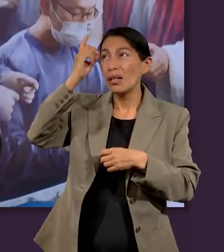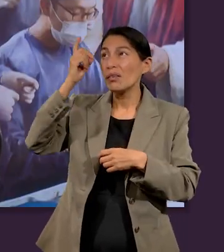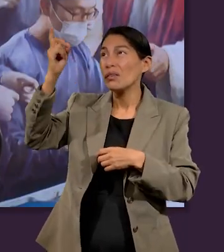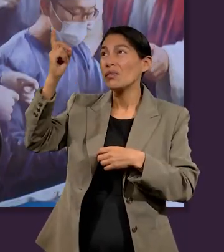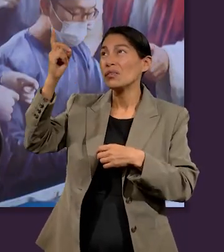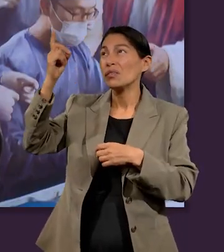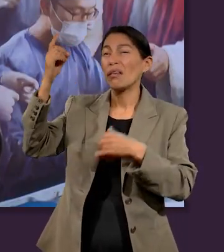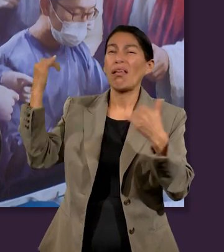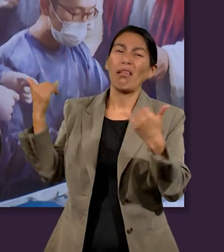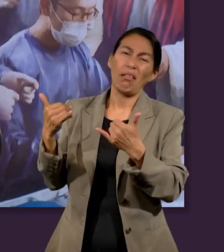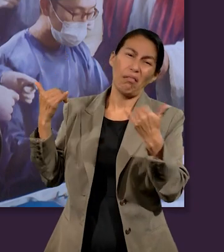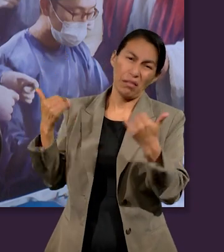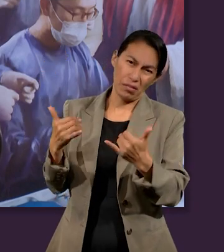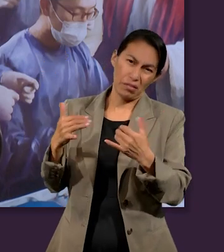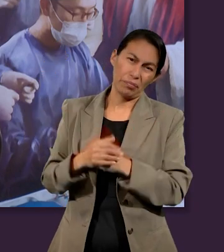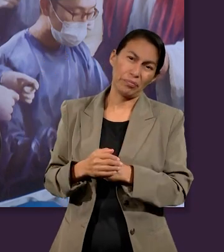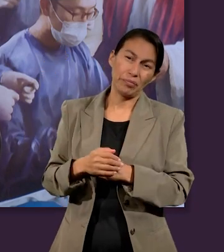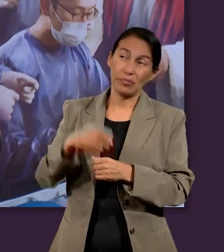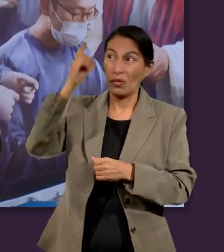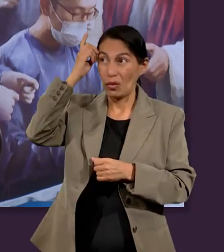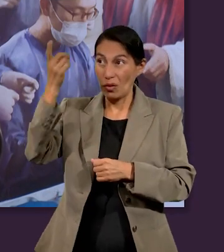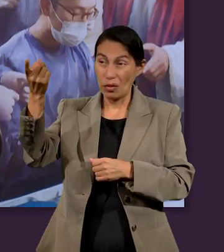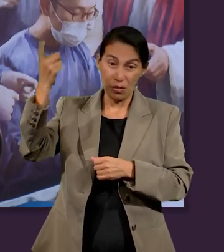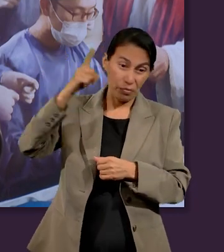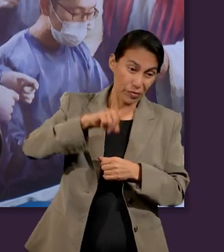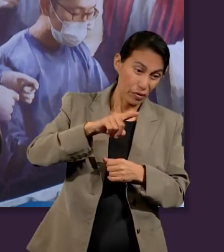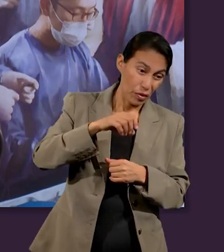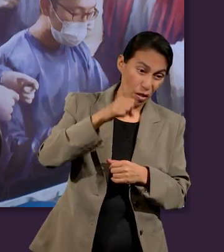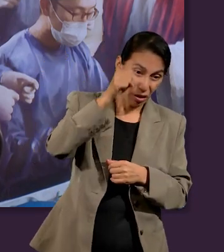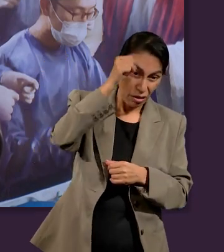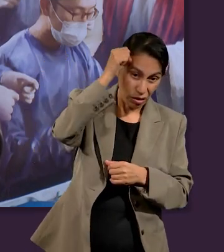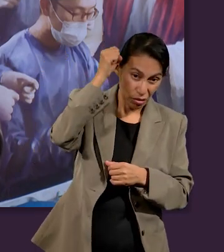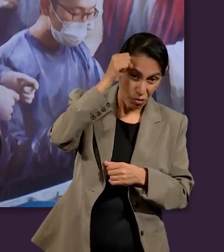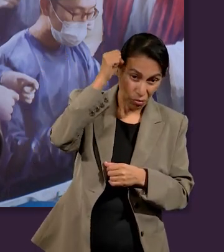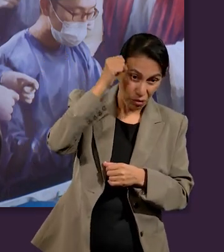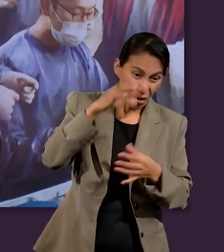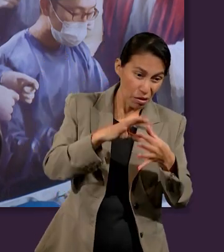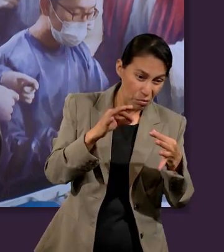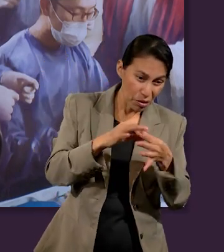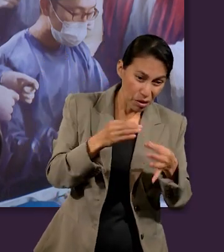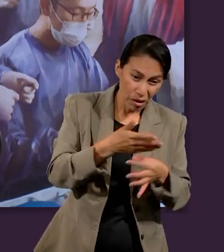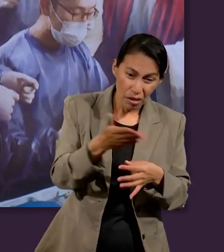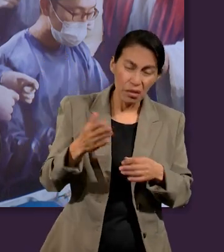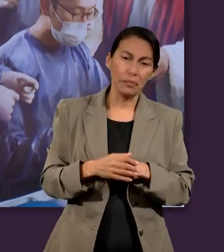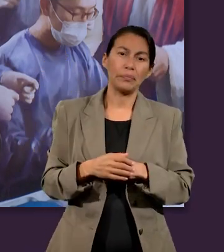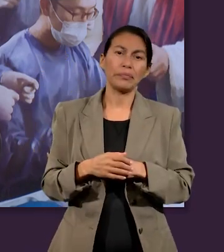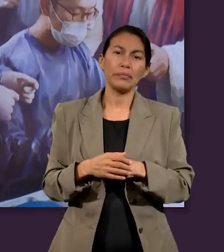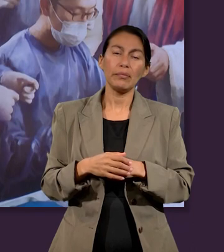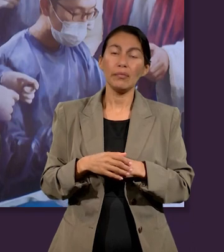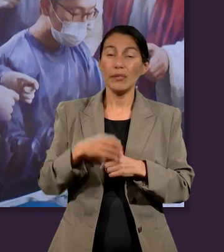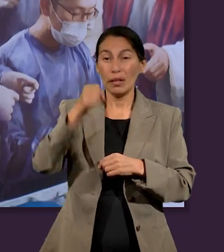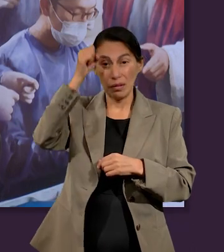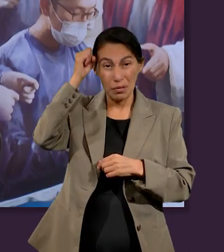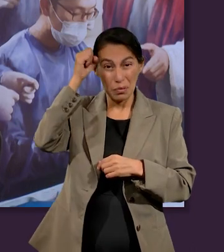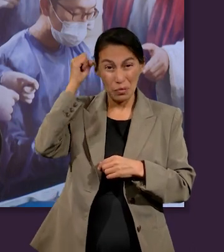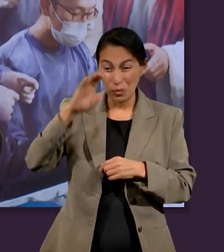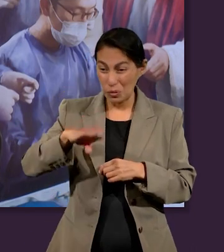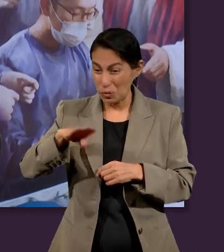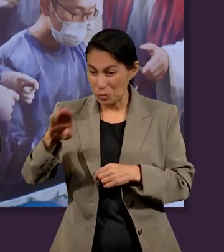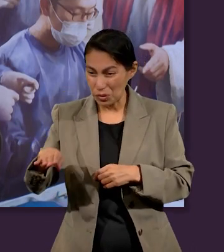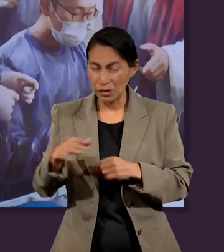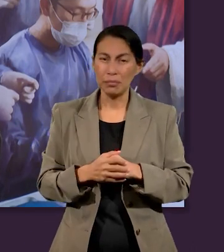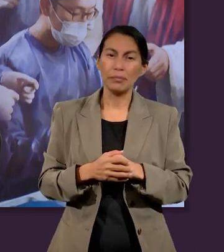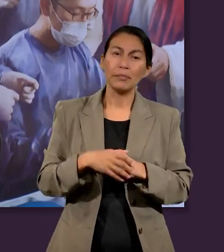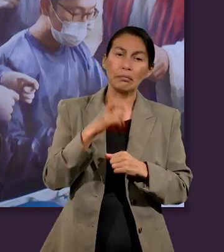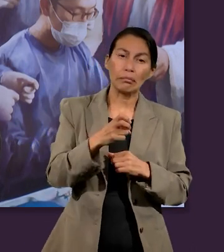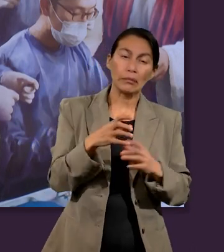desesperado, de hecho, después de haber desobedecido todo lo que Dios le mandó a decir por Samuel, y cuando Samuel ya